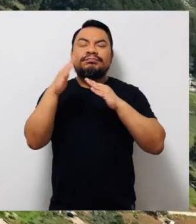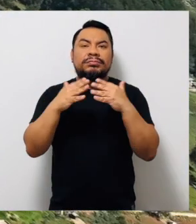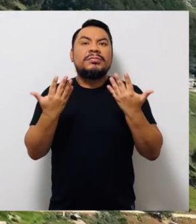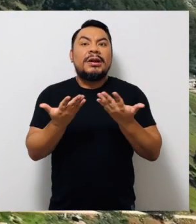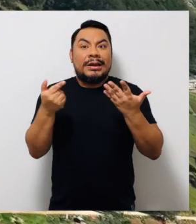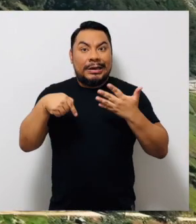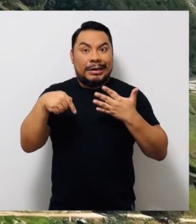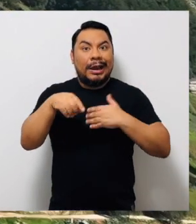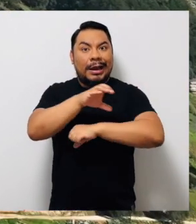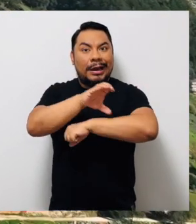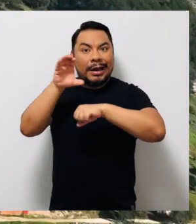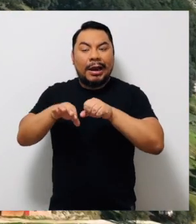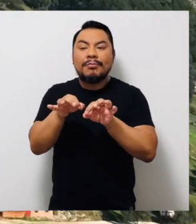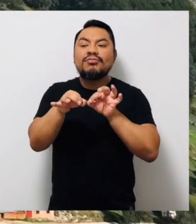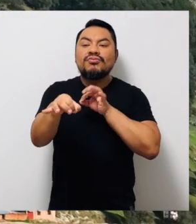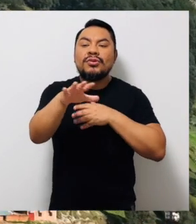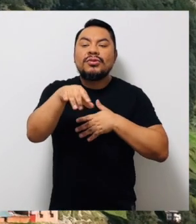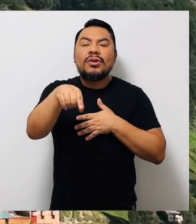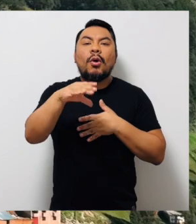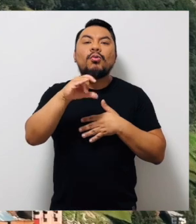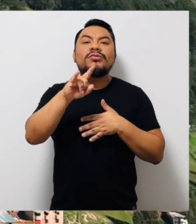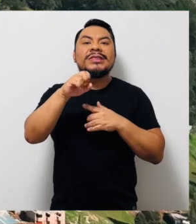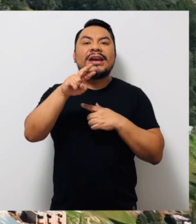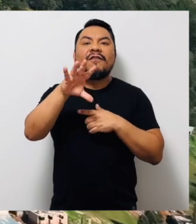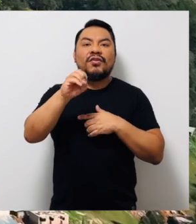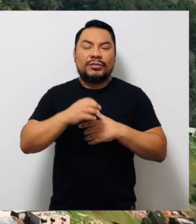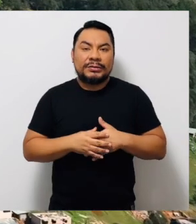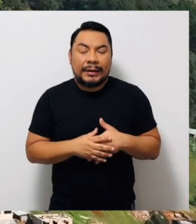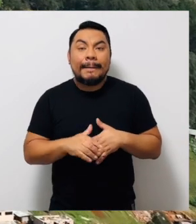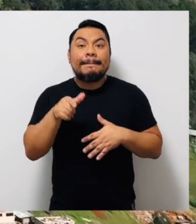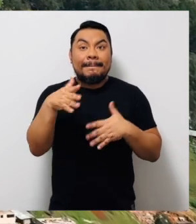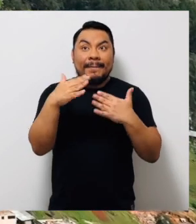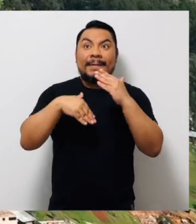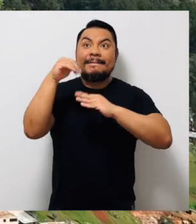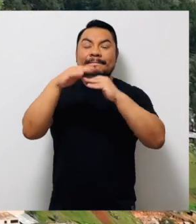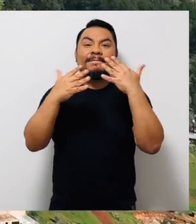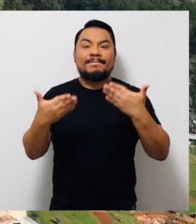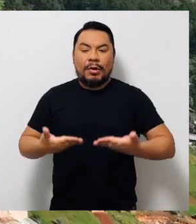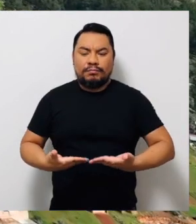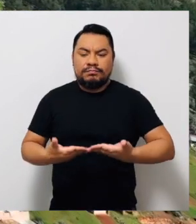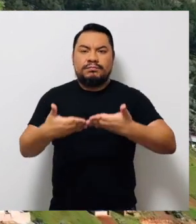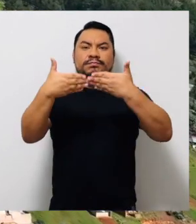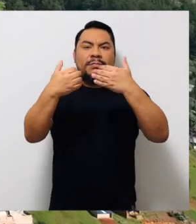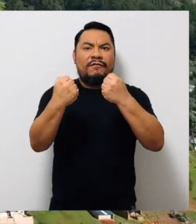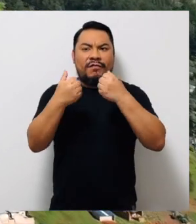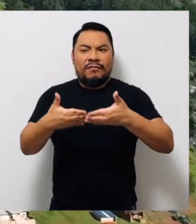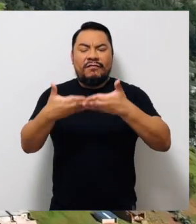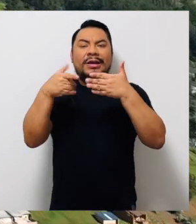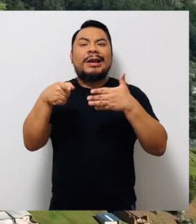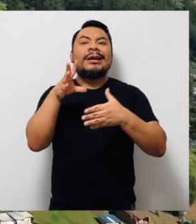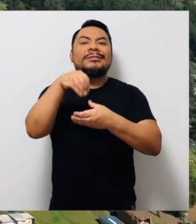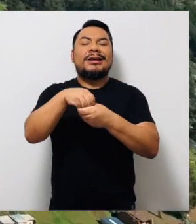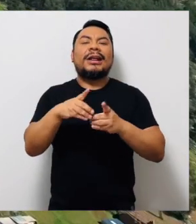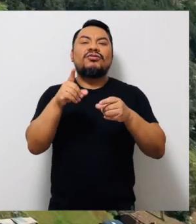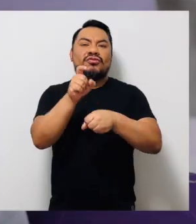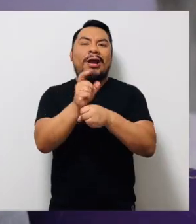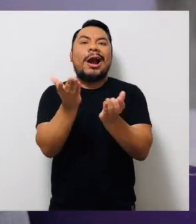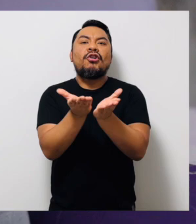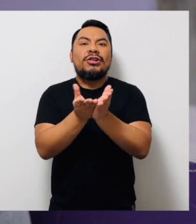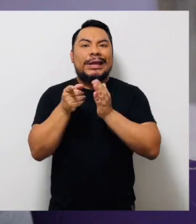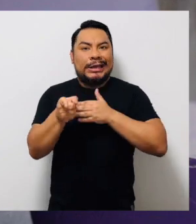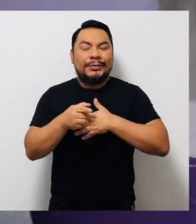una obra acá en Cajamarca, en la provincia de Cutervo, que fue la ejecución de un muro de contención en una institución educativa.